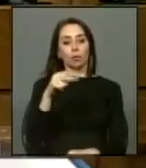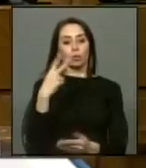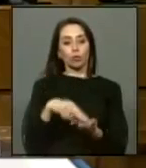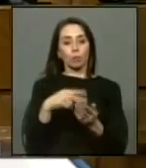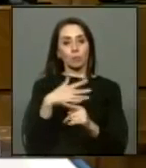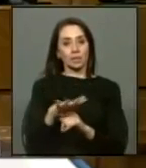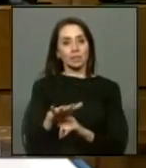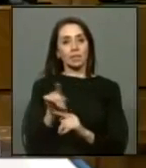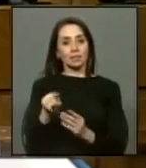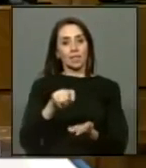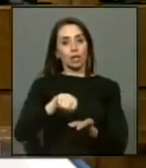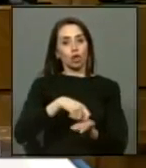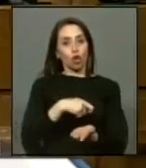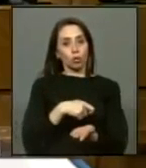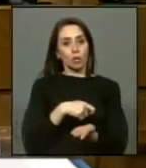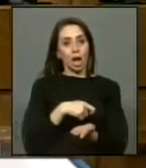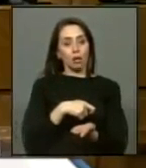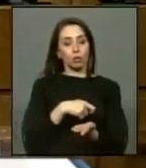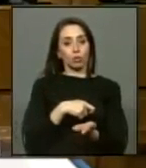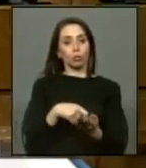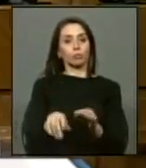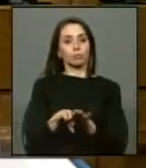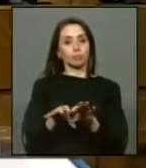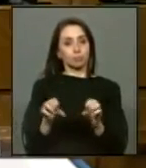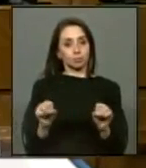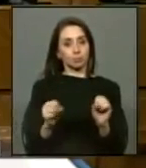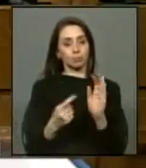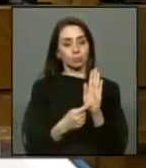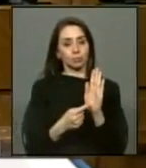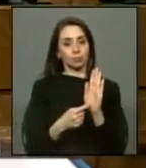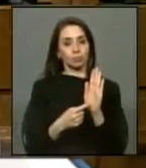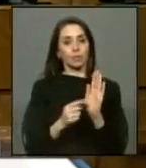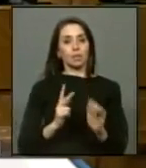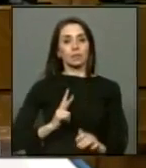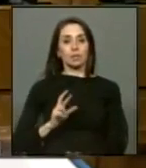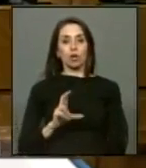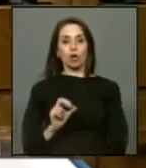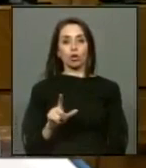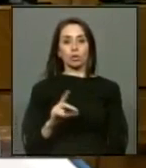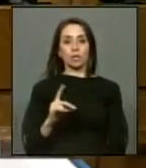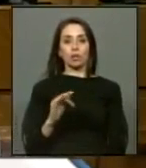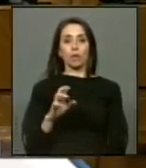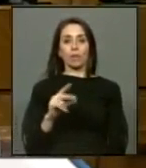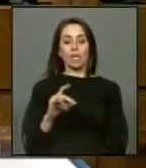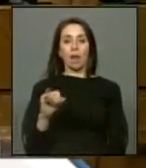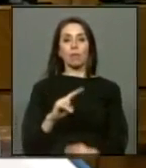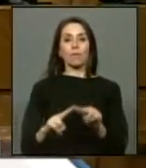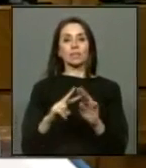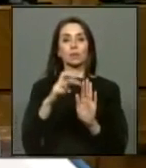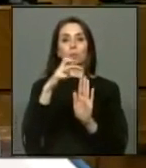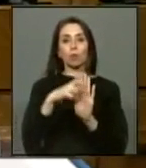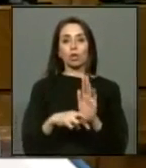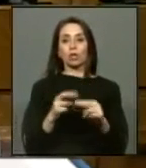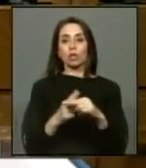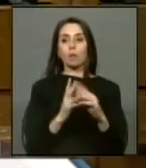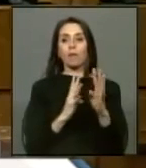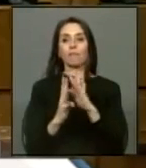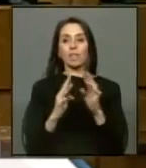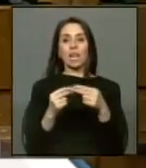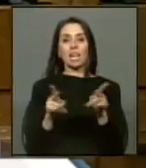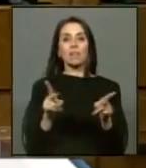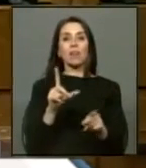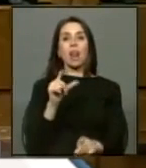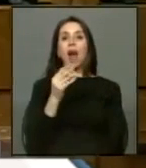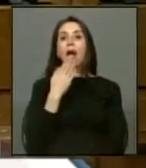Dicho contrato, además acordaron en dicho contrato que don Rosendo Fernández ejecutará un proyecto denominado Feria Libre La